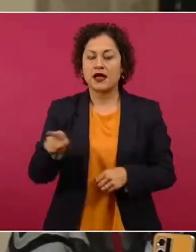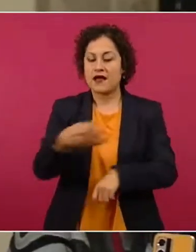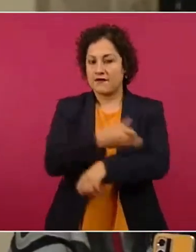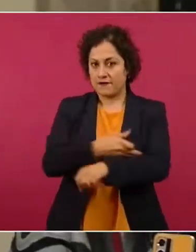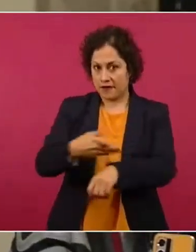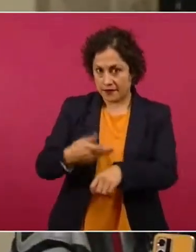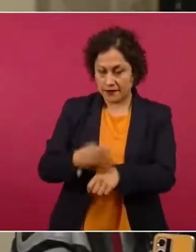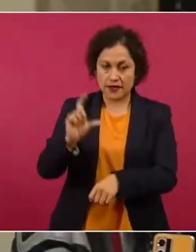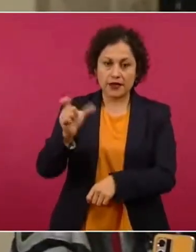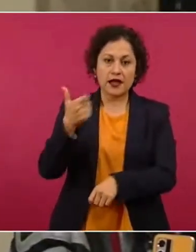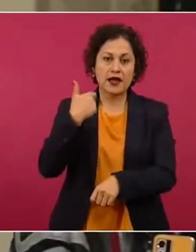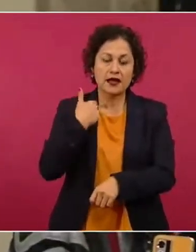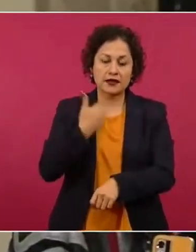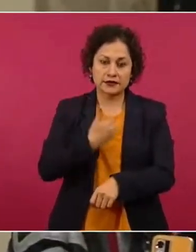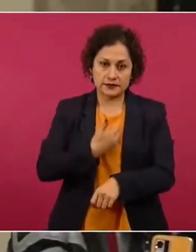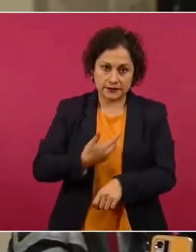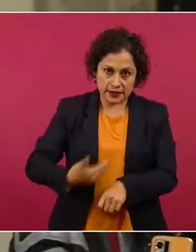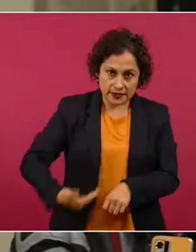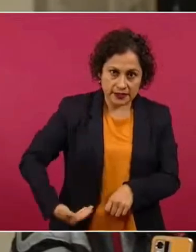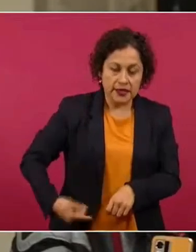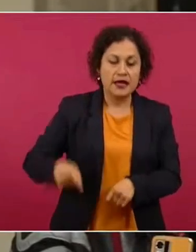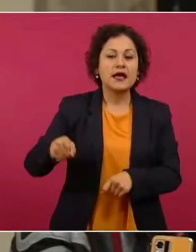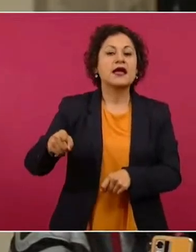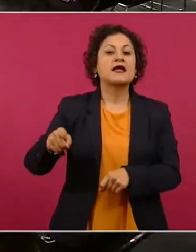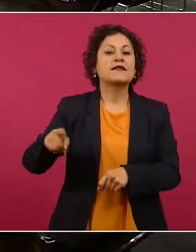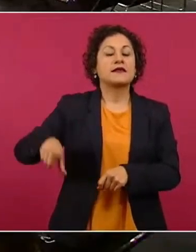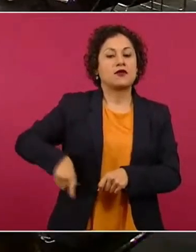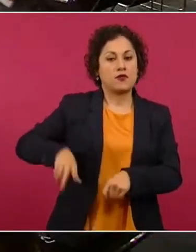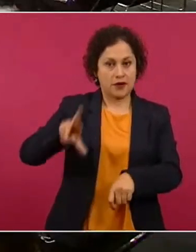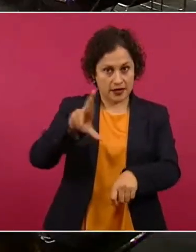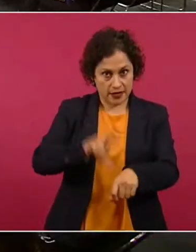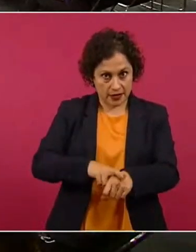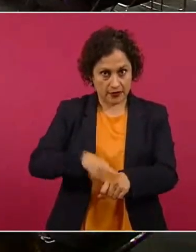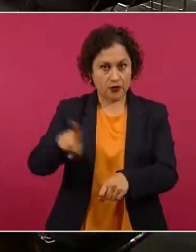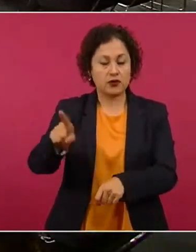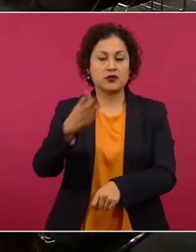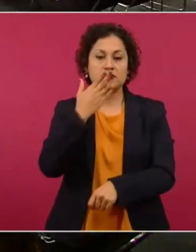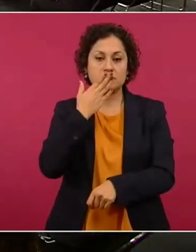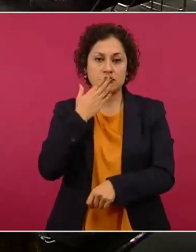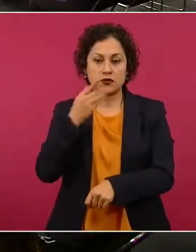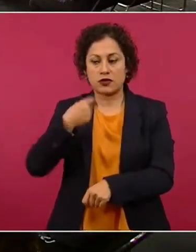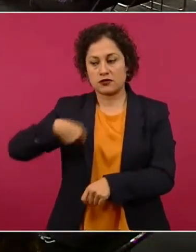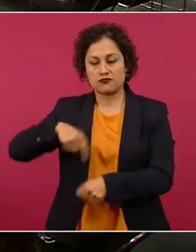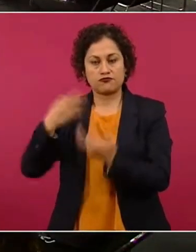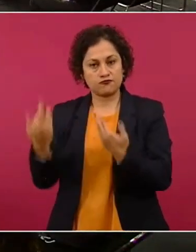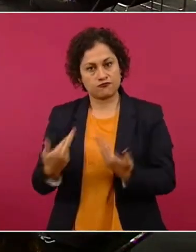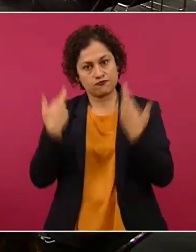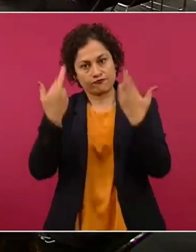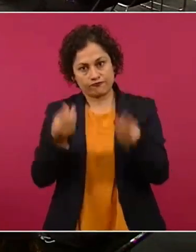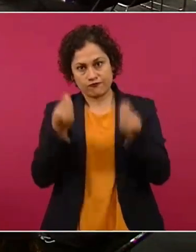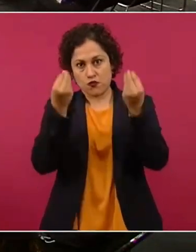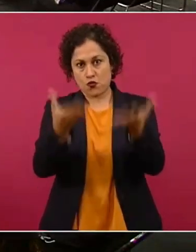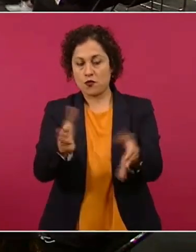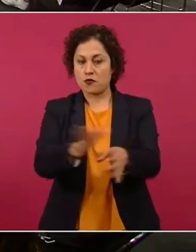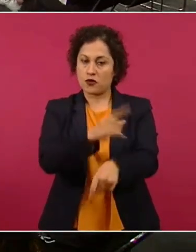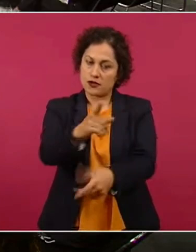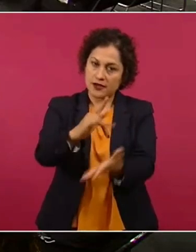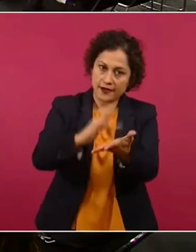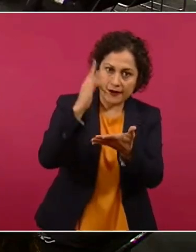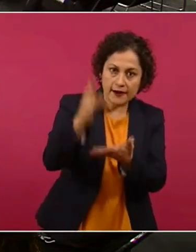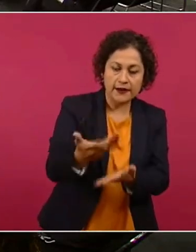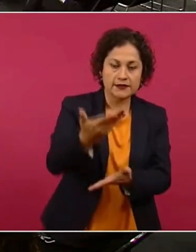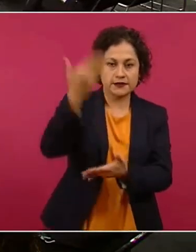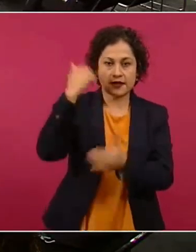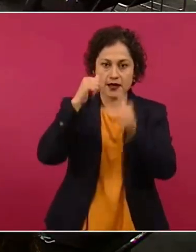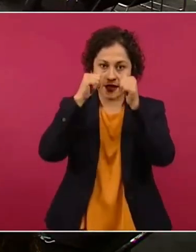exgobernador de Dolores de Sonora, pues se lo quiero entregar, como pues en agradecimiento, por supuesto. Y decirle que ya se está